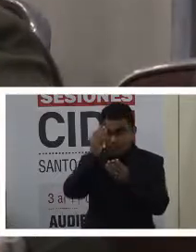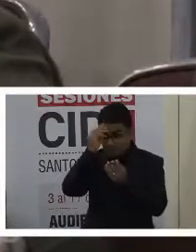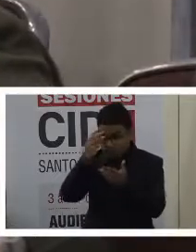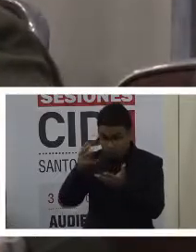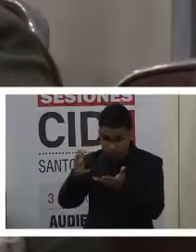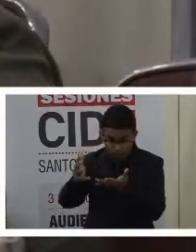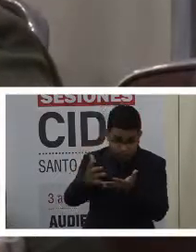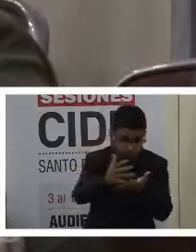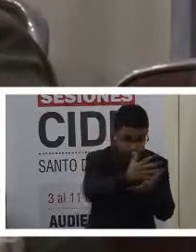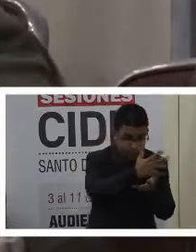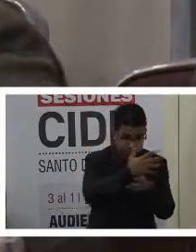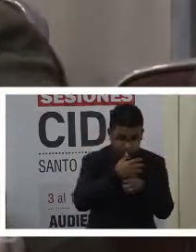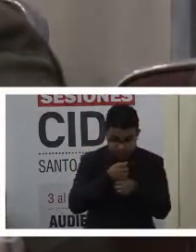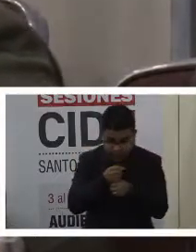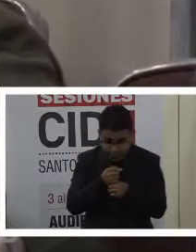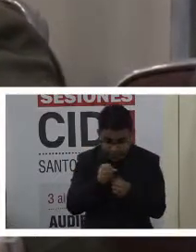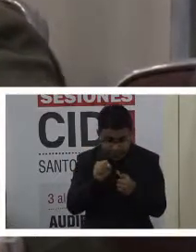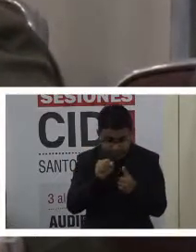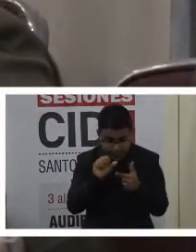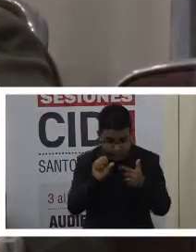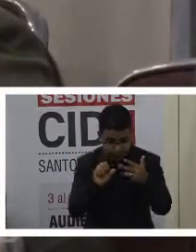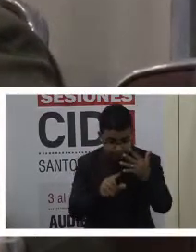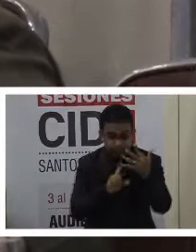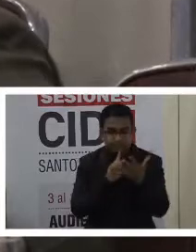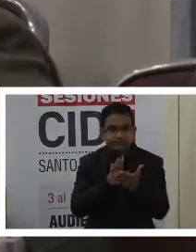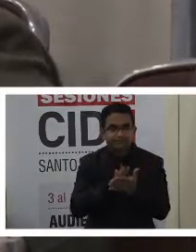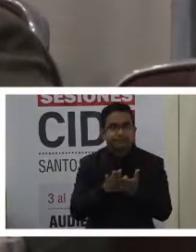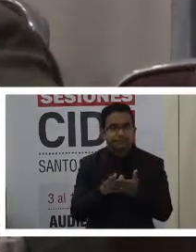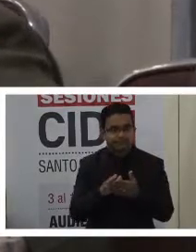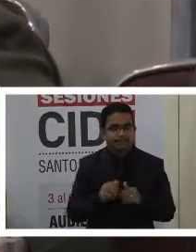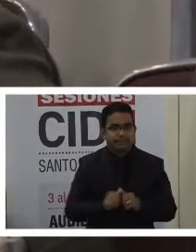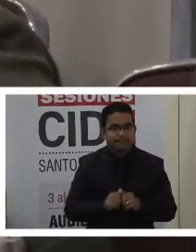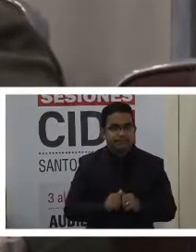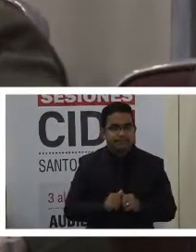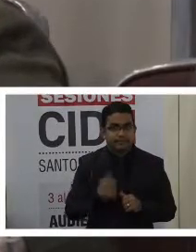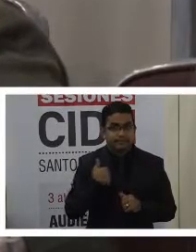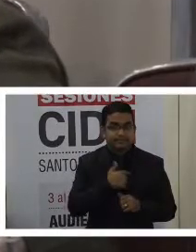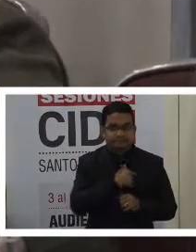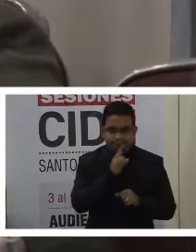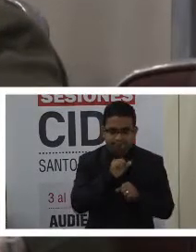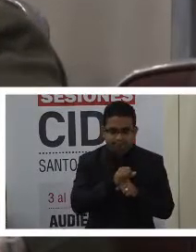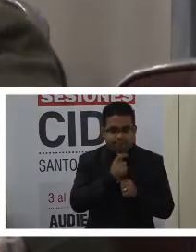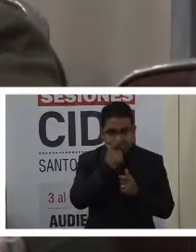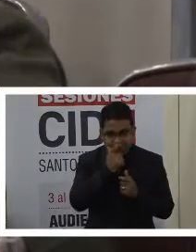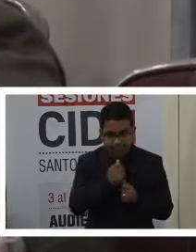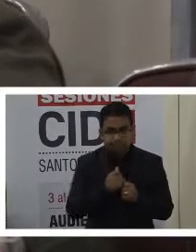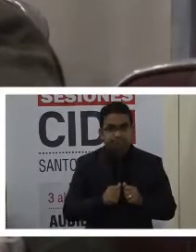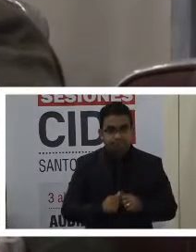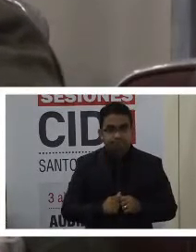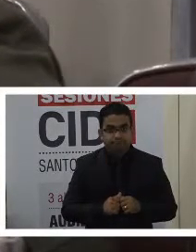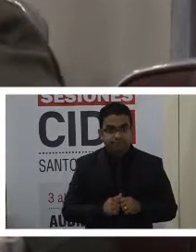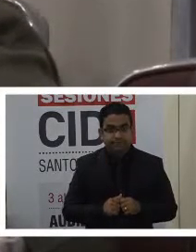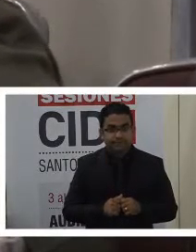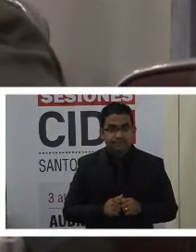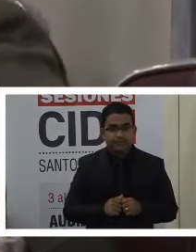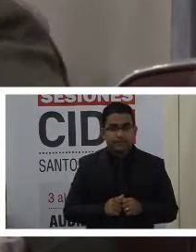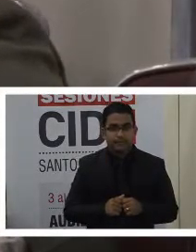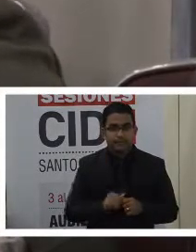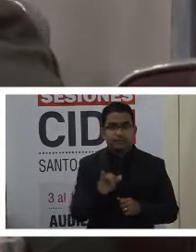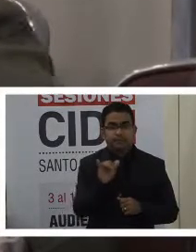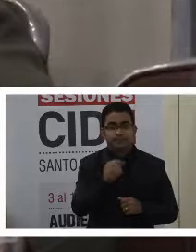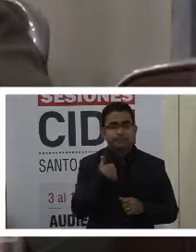información muy valiosa, una información que nos interesa, además,